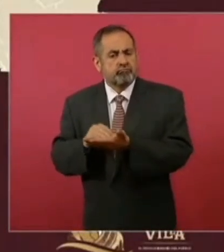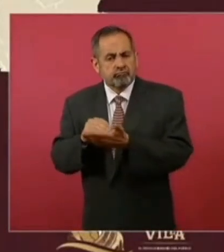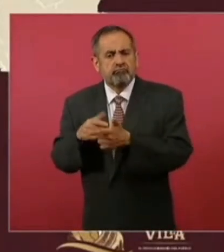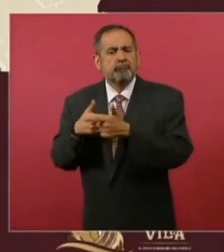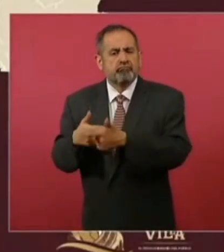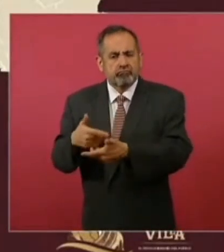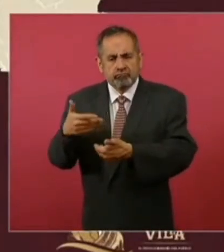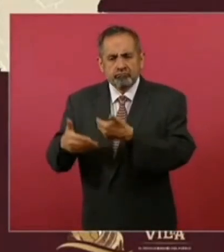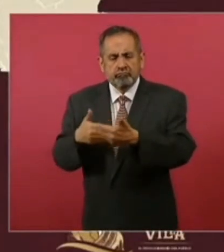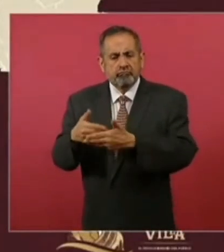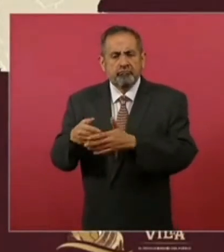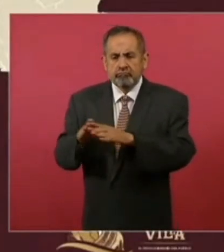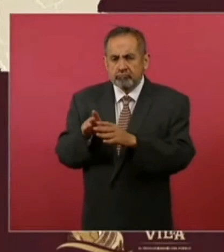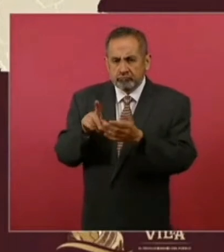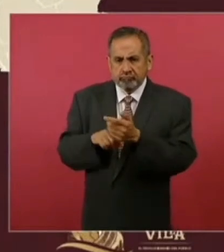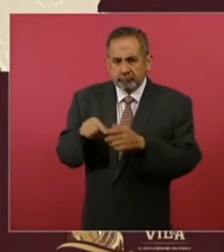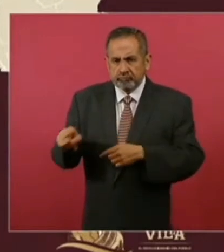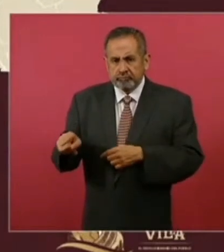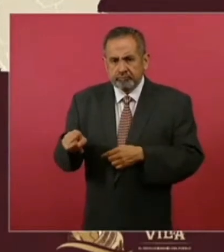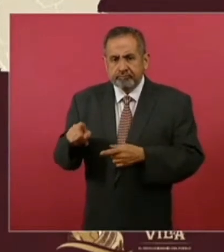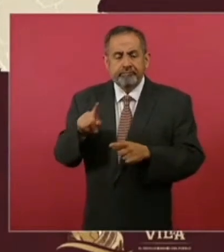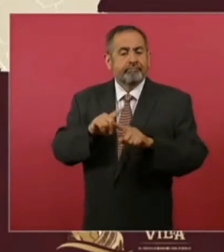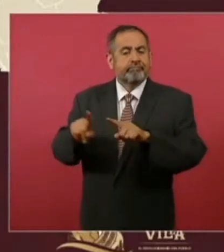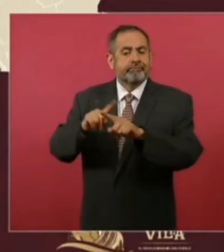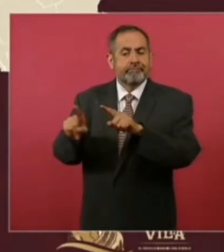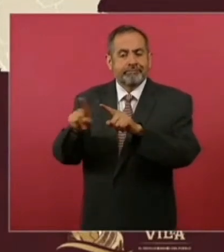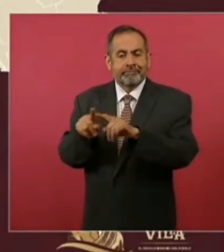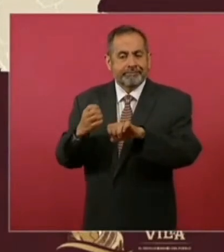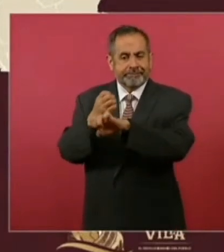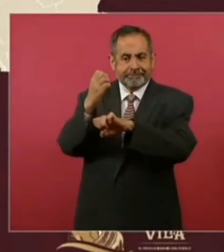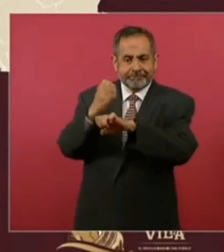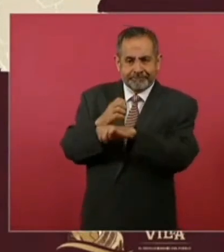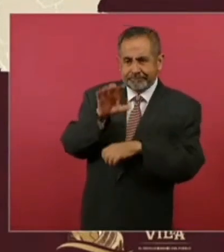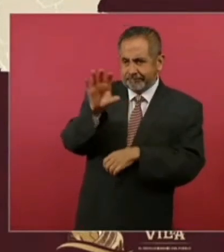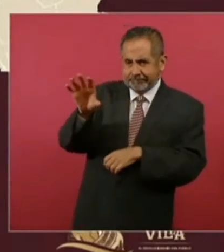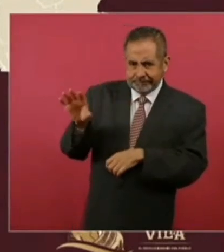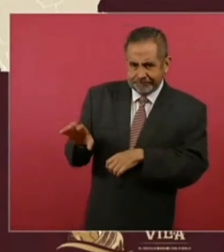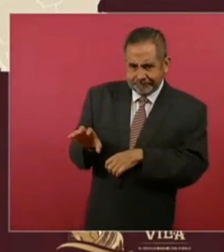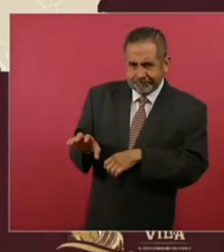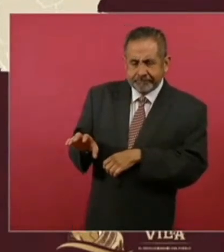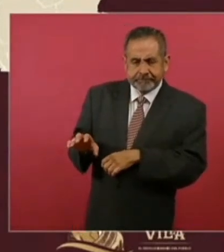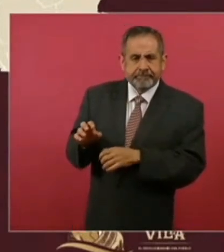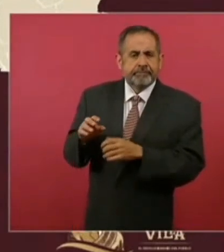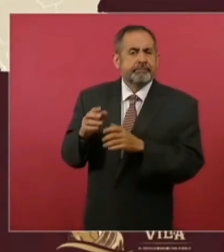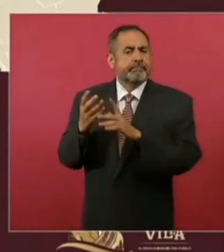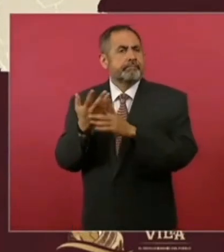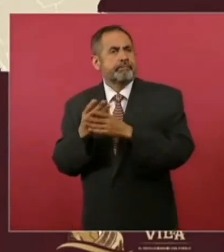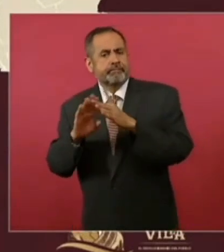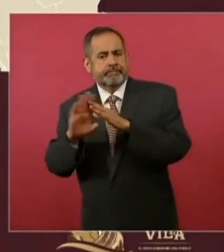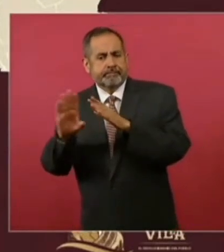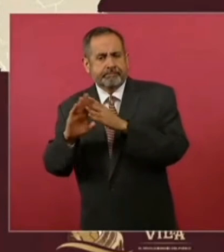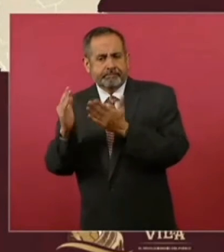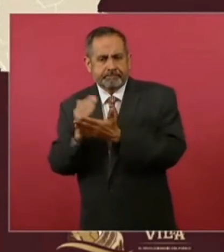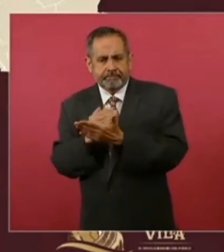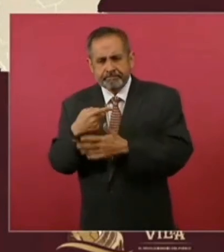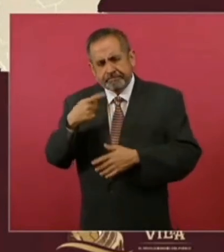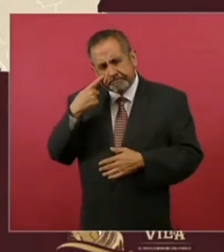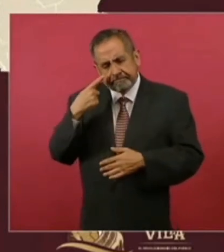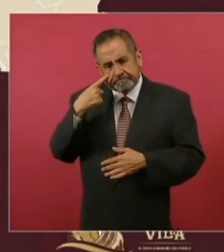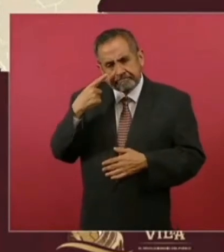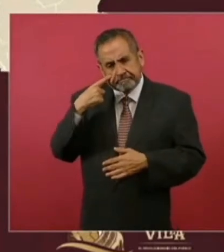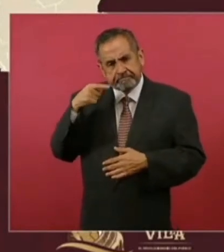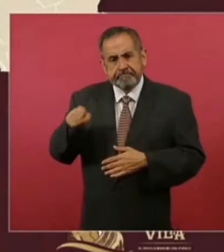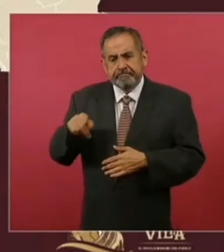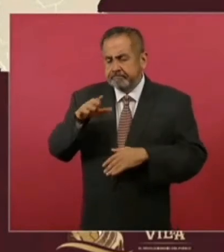habían reducido, en prácticamente todos los departamentos de los países, se había reducido la migración. Pero encontramos una relación donde